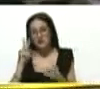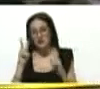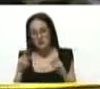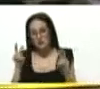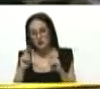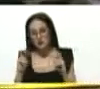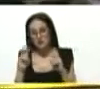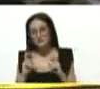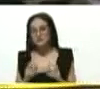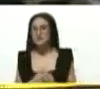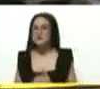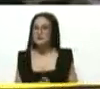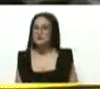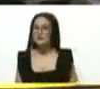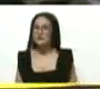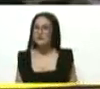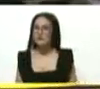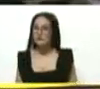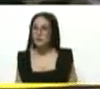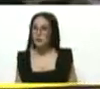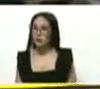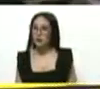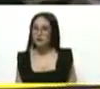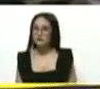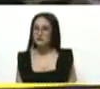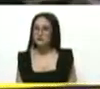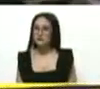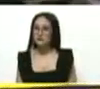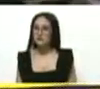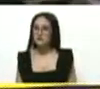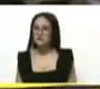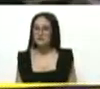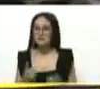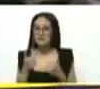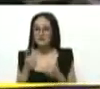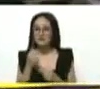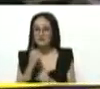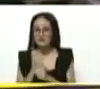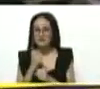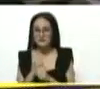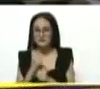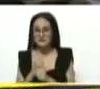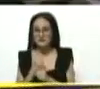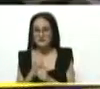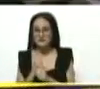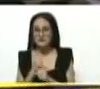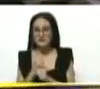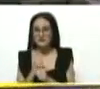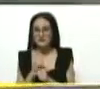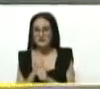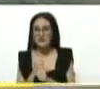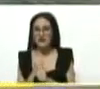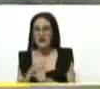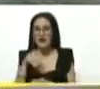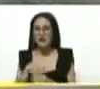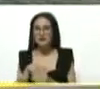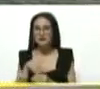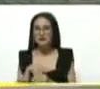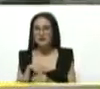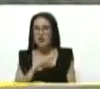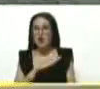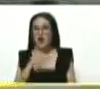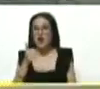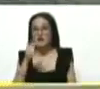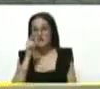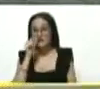Estuvimos revisando la hermosa y extraordinaria jornada de elección de los jefes y